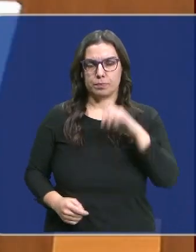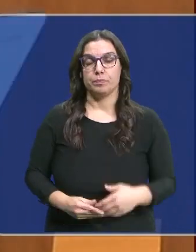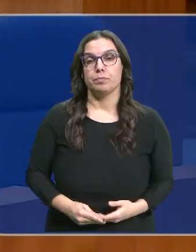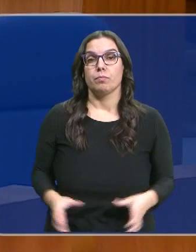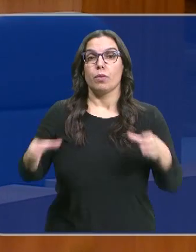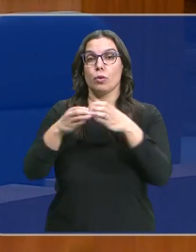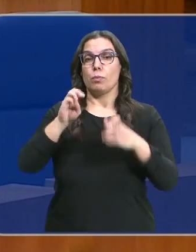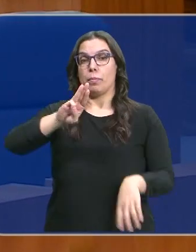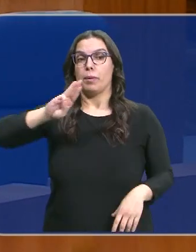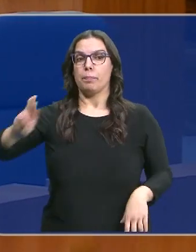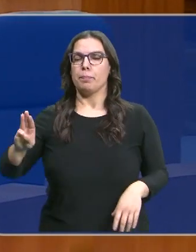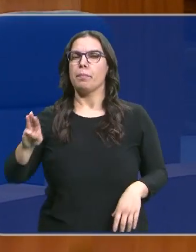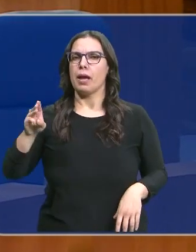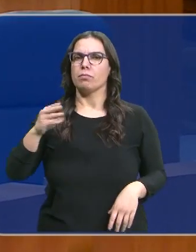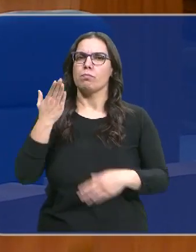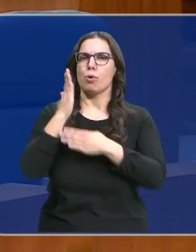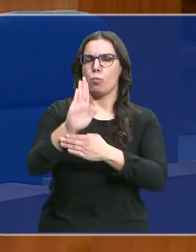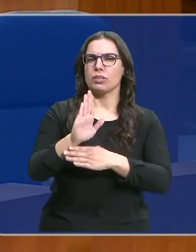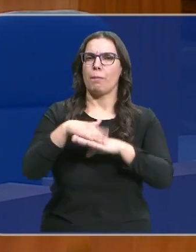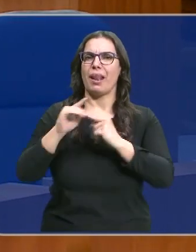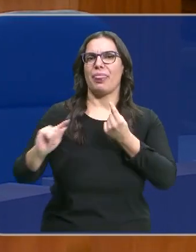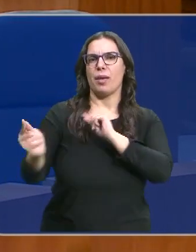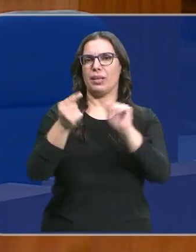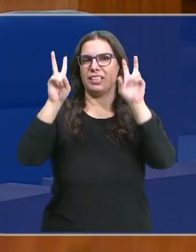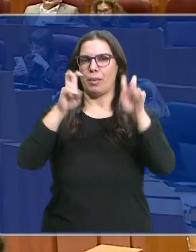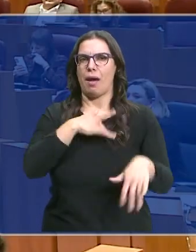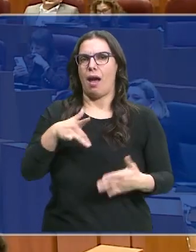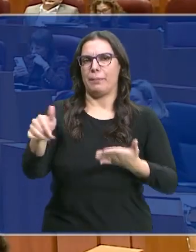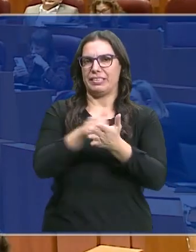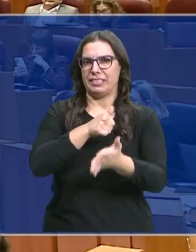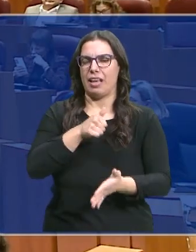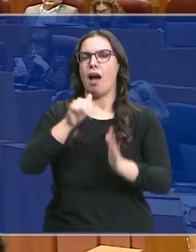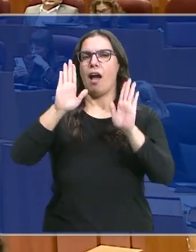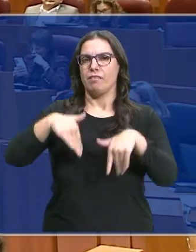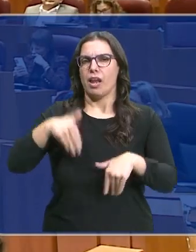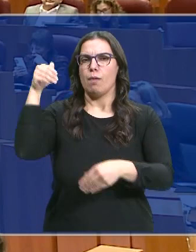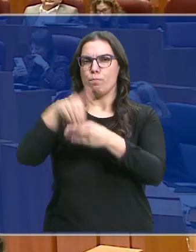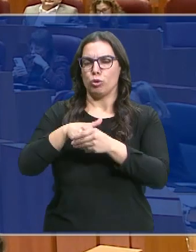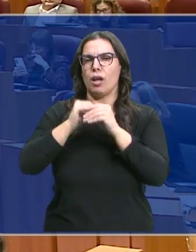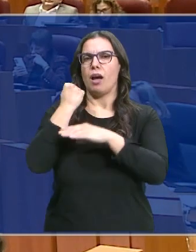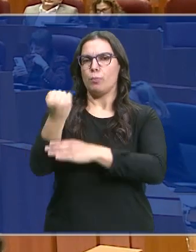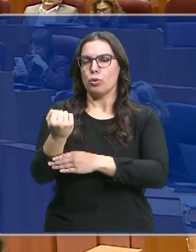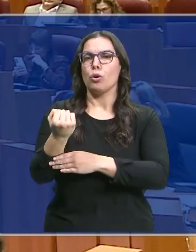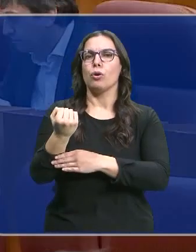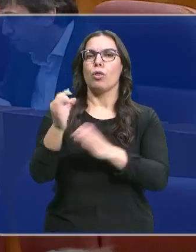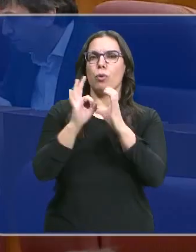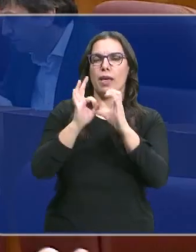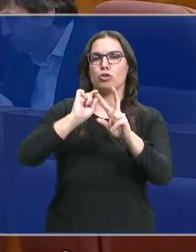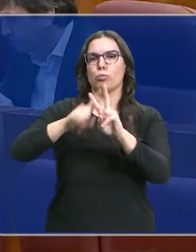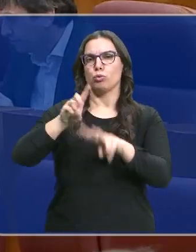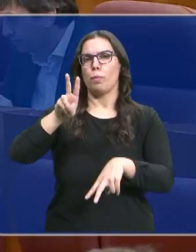El Partido Popular sí tenía en la agenda una proposición para debatir sobre la amnistía que ha sacado adelante con el apoyo de Vox, Ciudadanos,